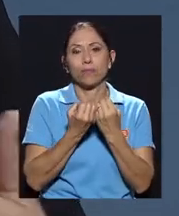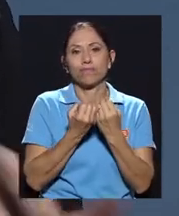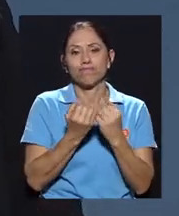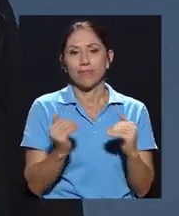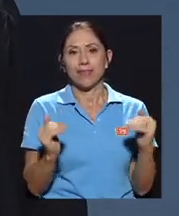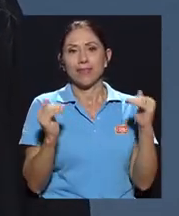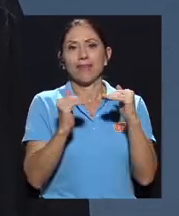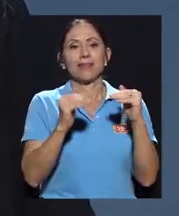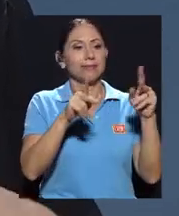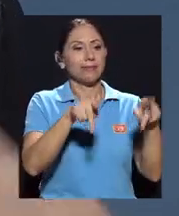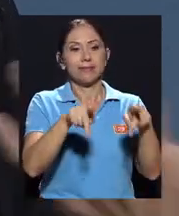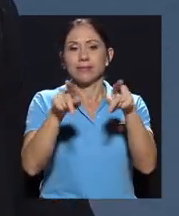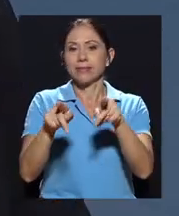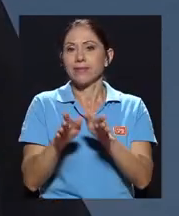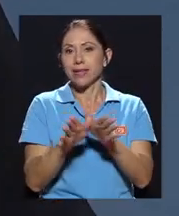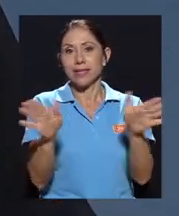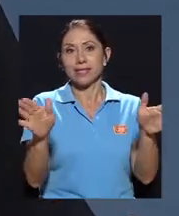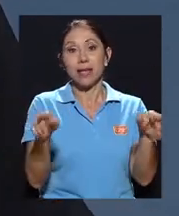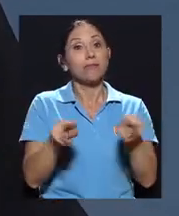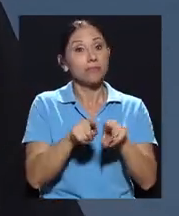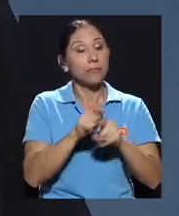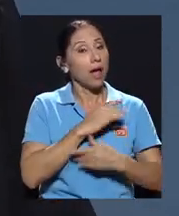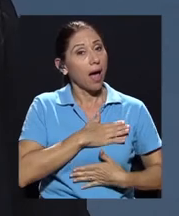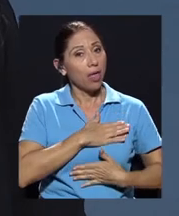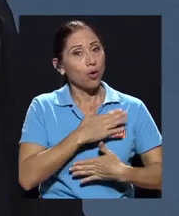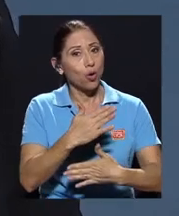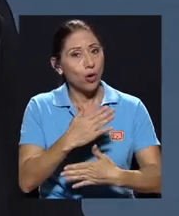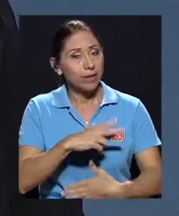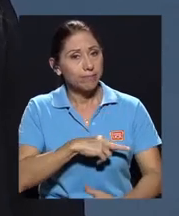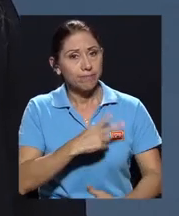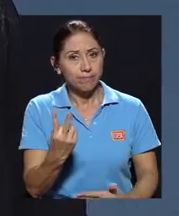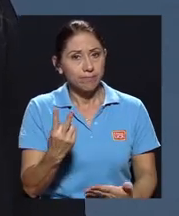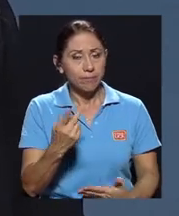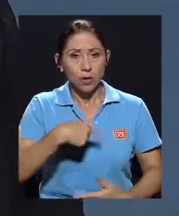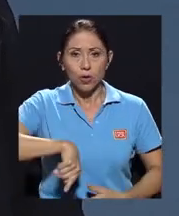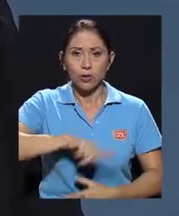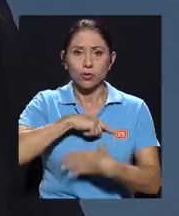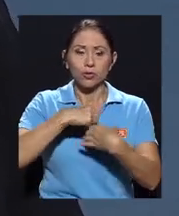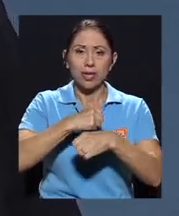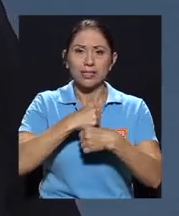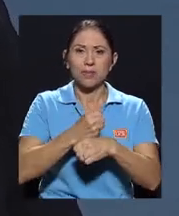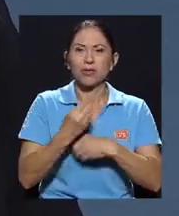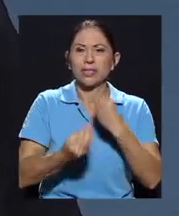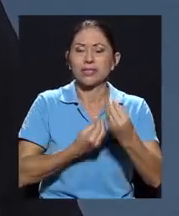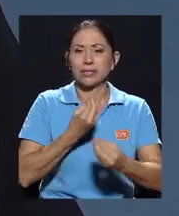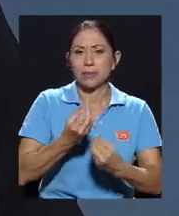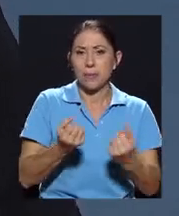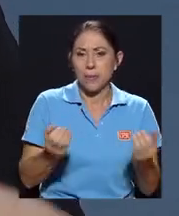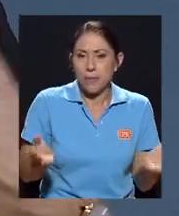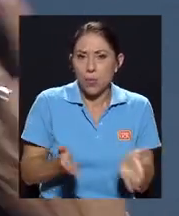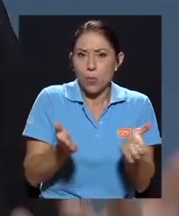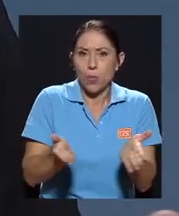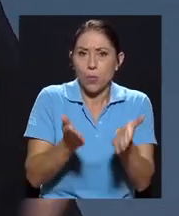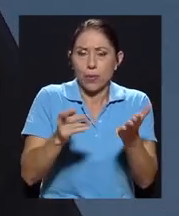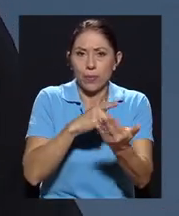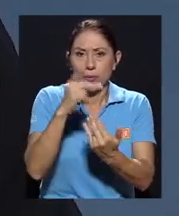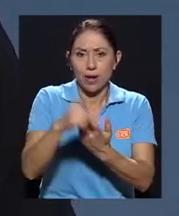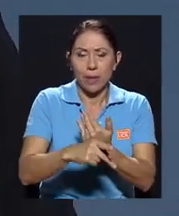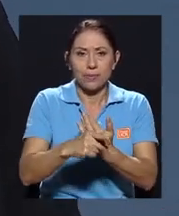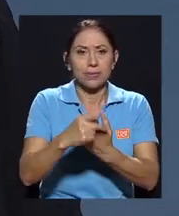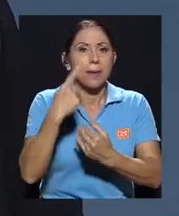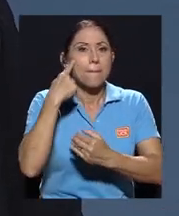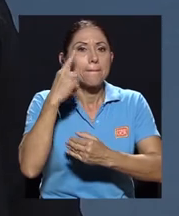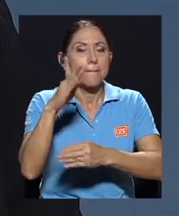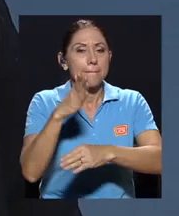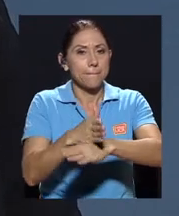y incluso adhonoren, ¿verdad?, de manera que lo que hacemos es promover programas para mejorar el nivel